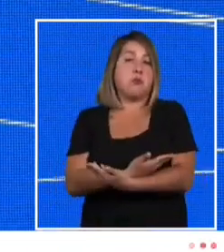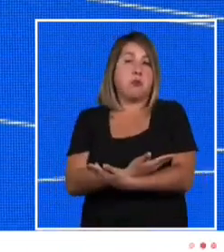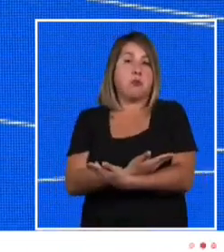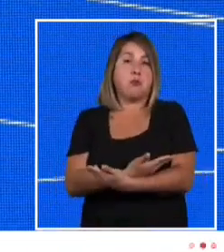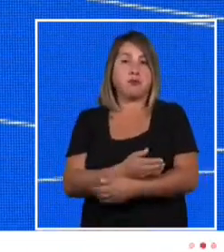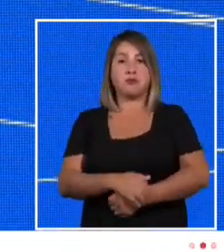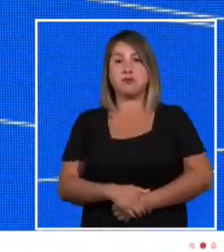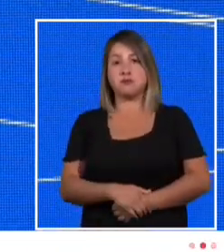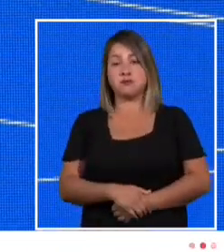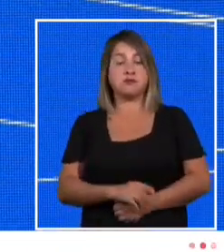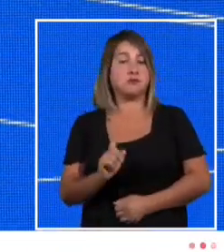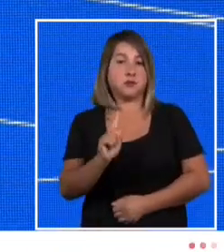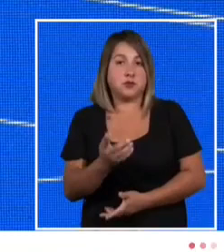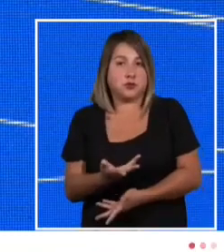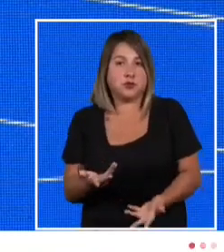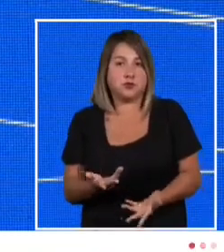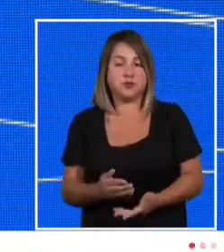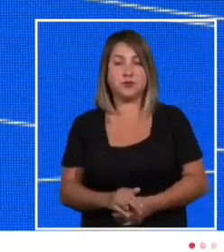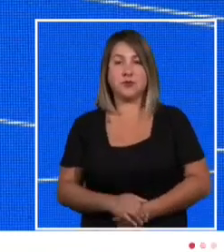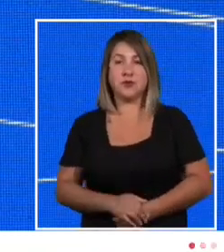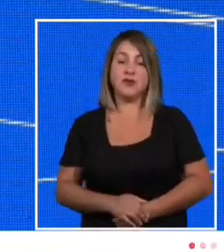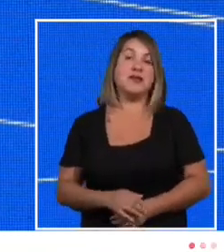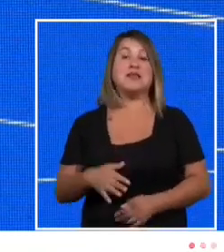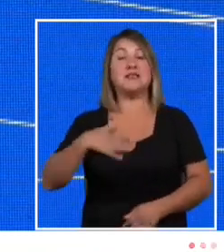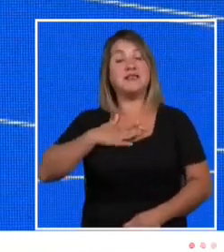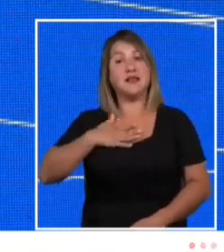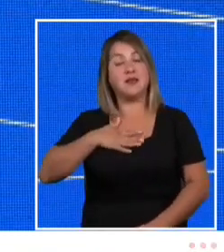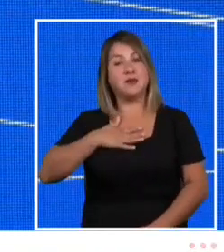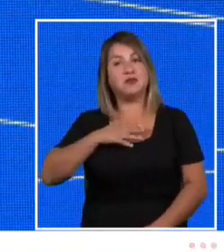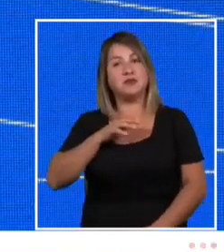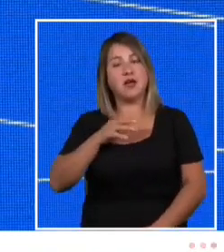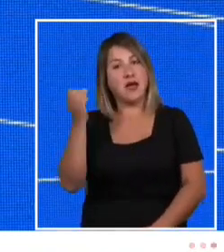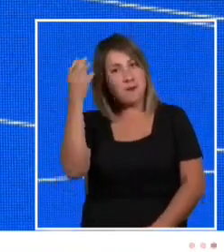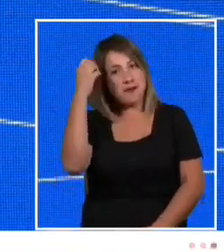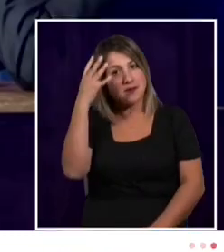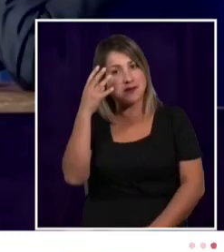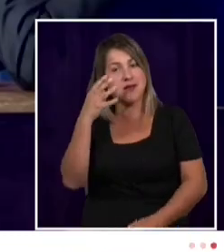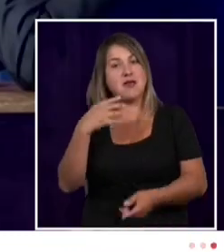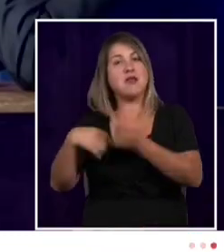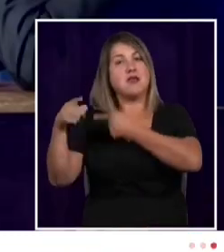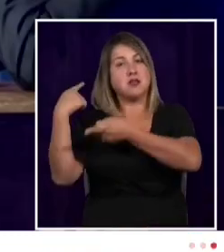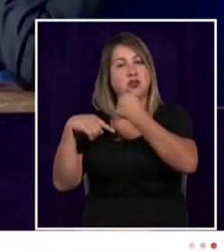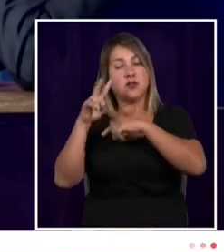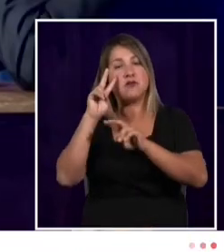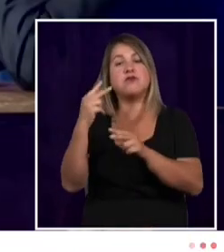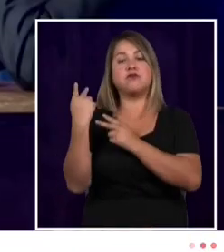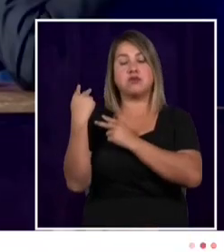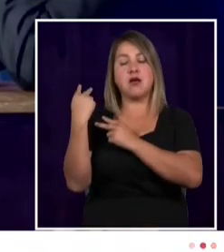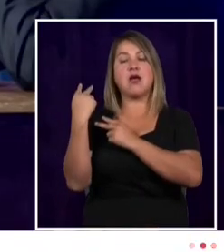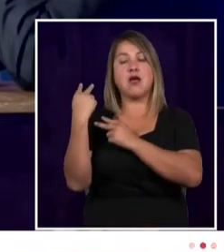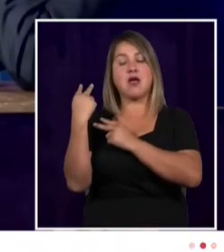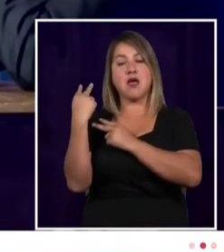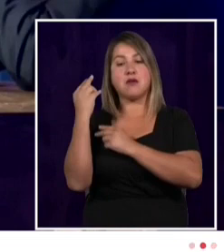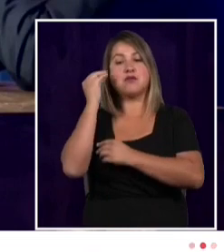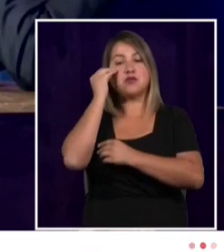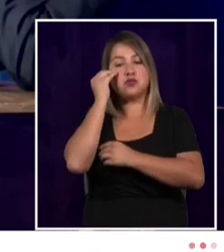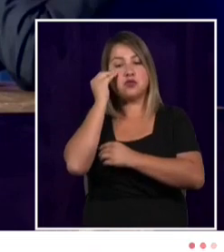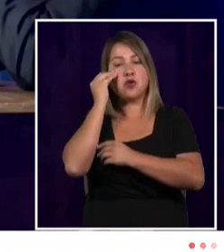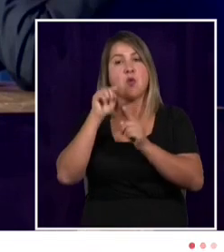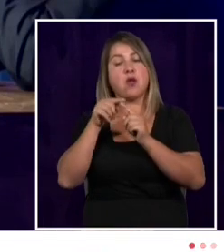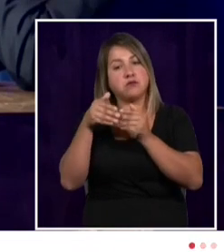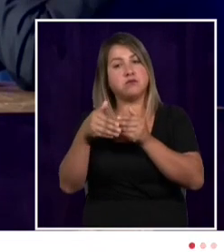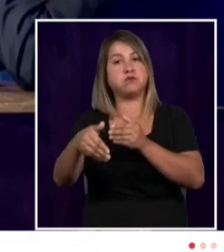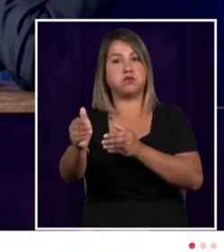Estatucúa y aprender de la historia y también de nuestro propio camino.